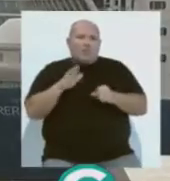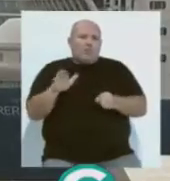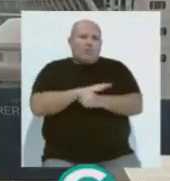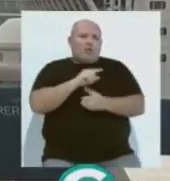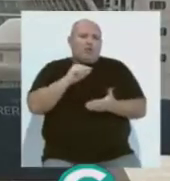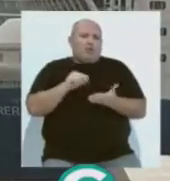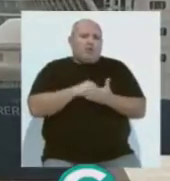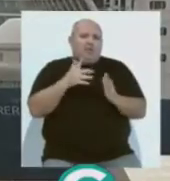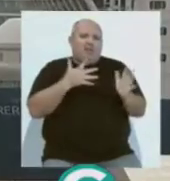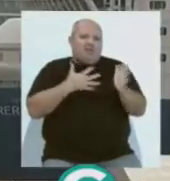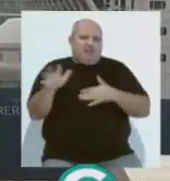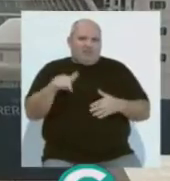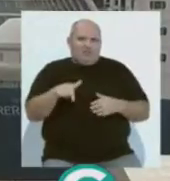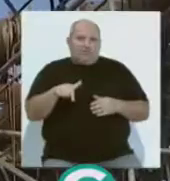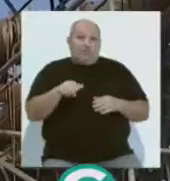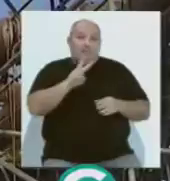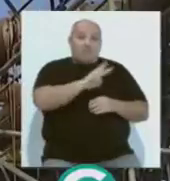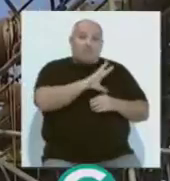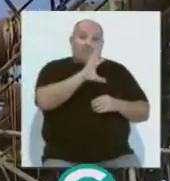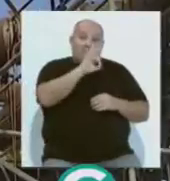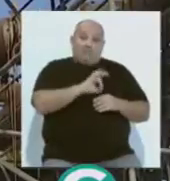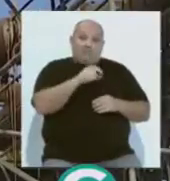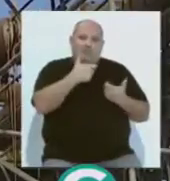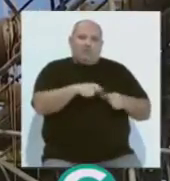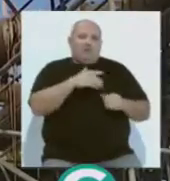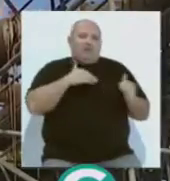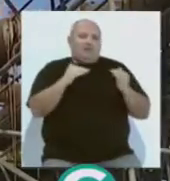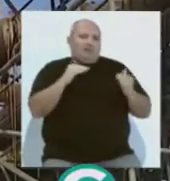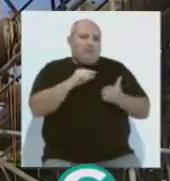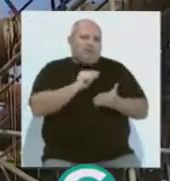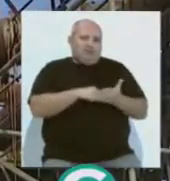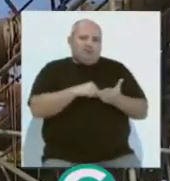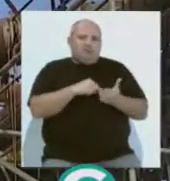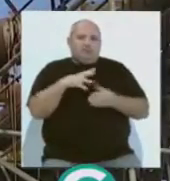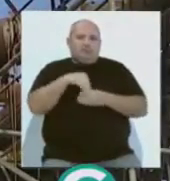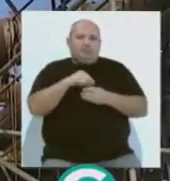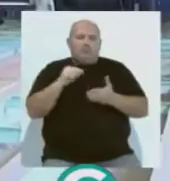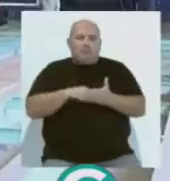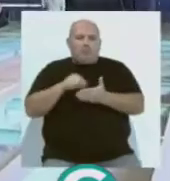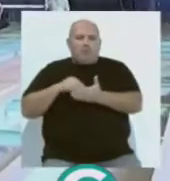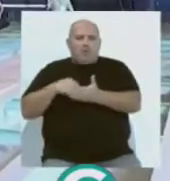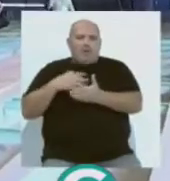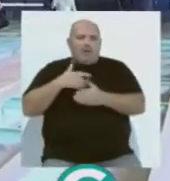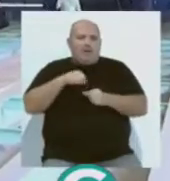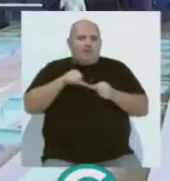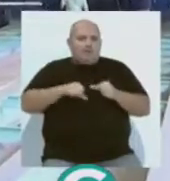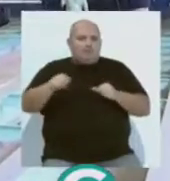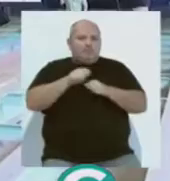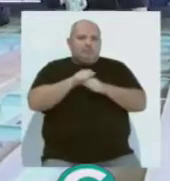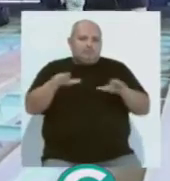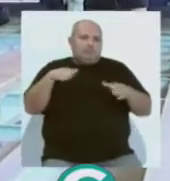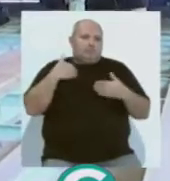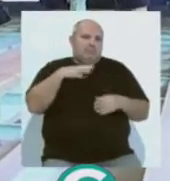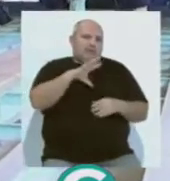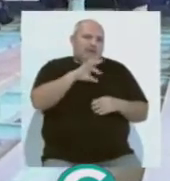con contratos indefinidos y el 25% restante contemporales. Las incorporaciones a los centros de Navantia se distribuirían